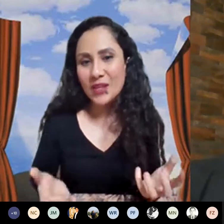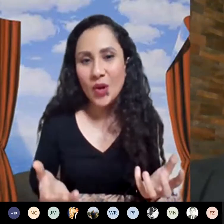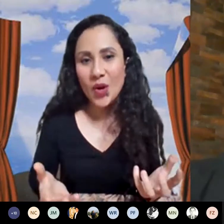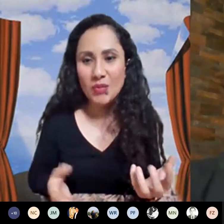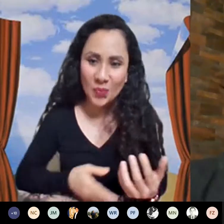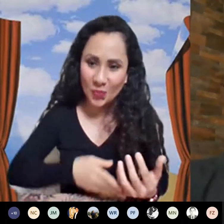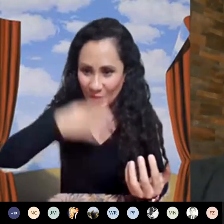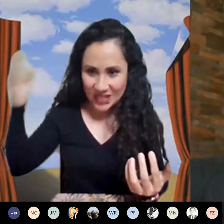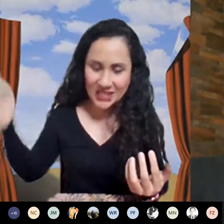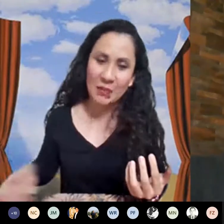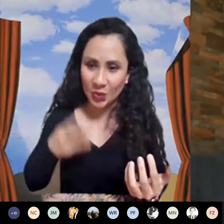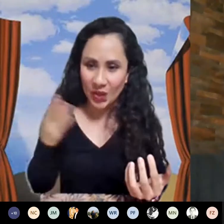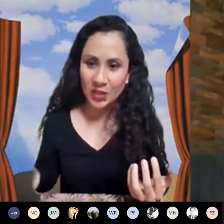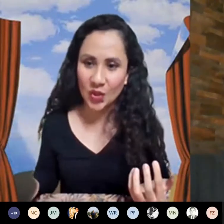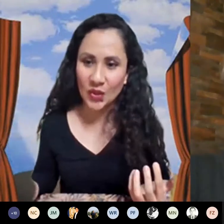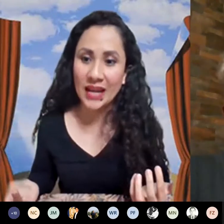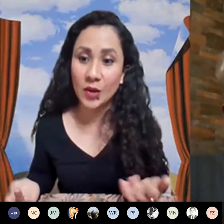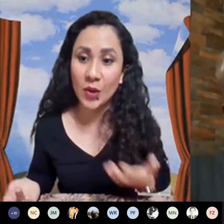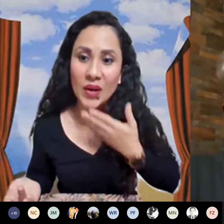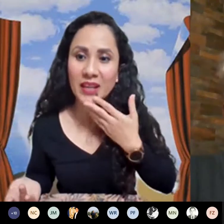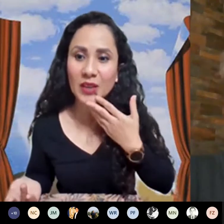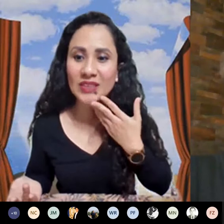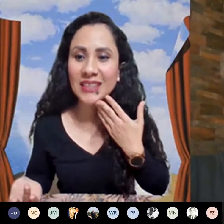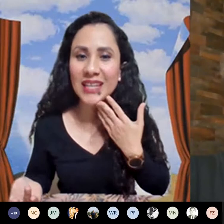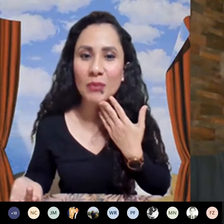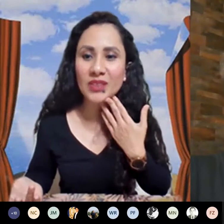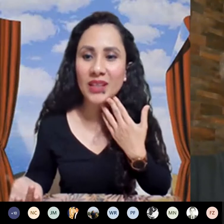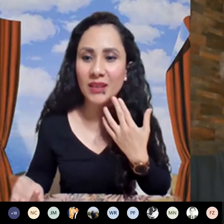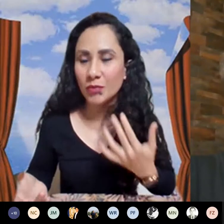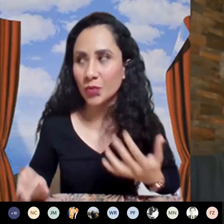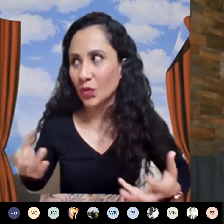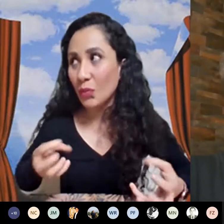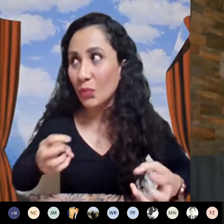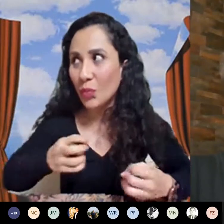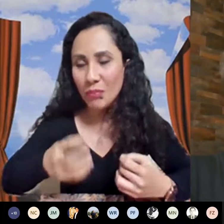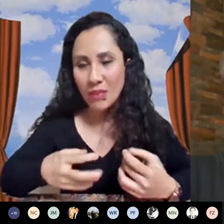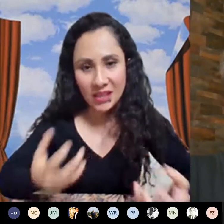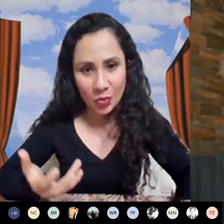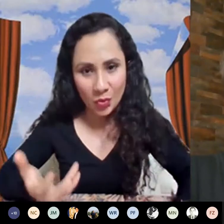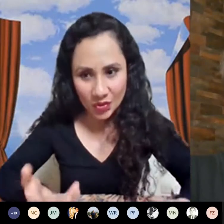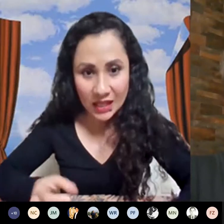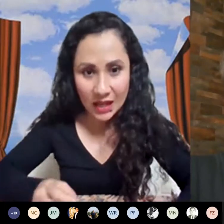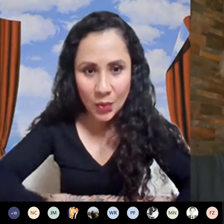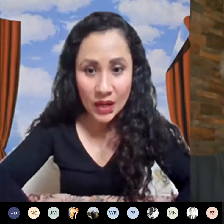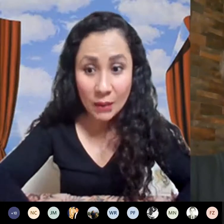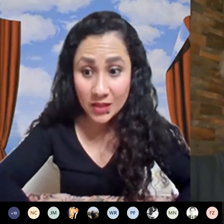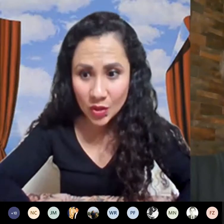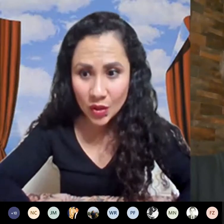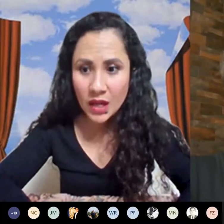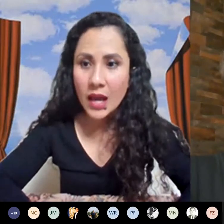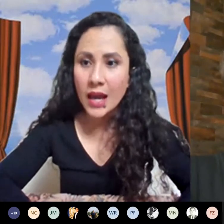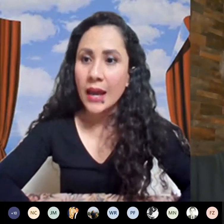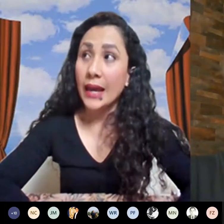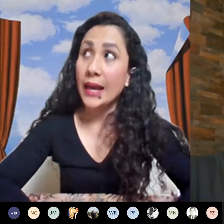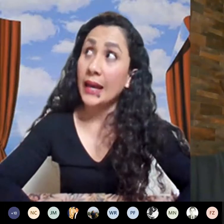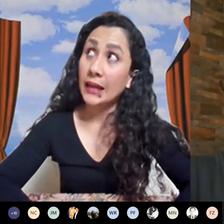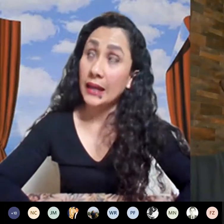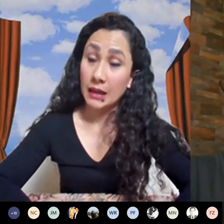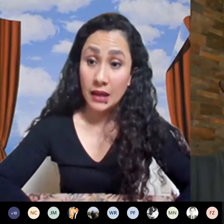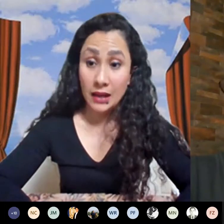me evito procesamiento adicional no entonces digamos que soy muy meticulosa en la programación